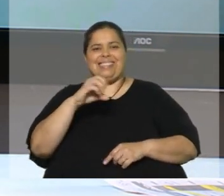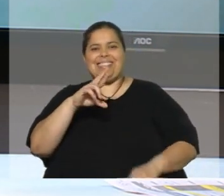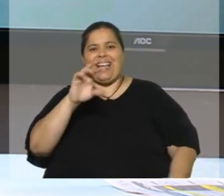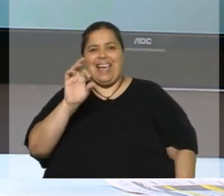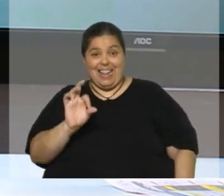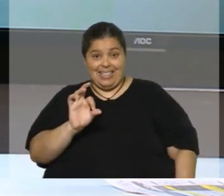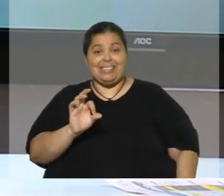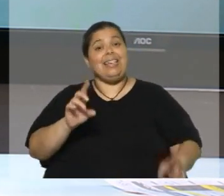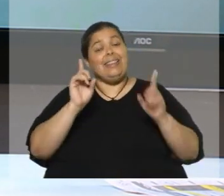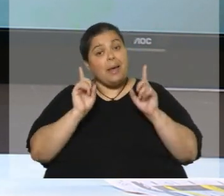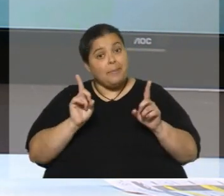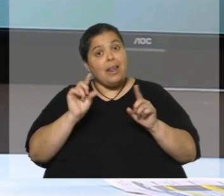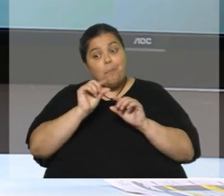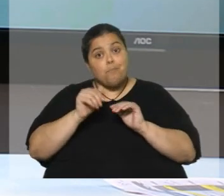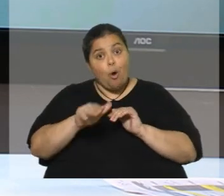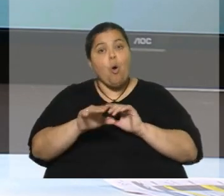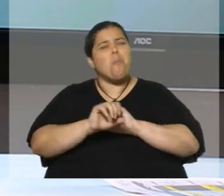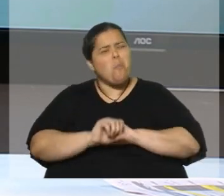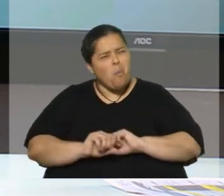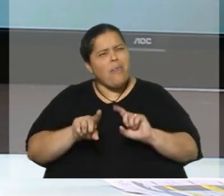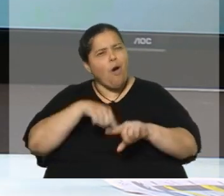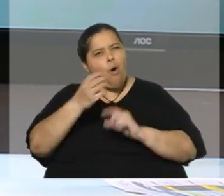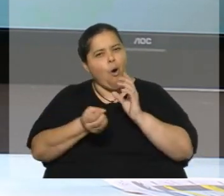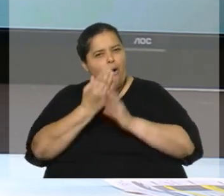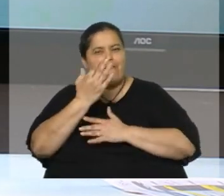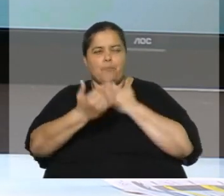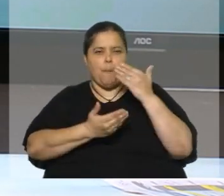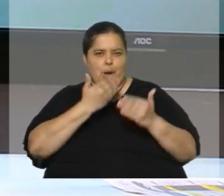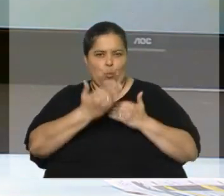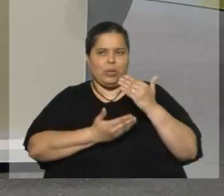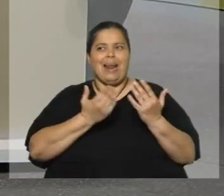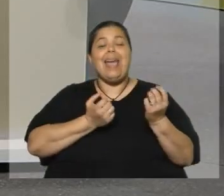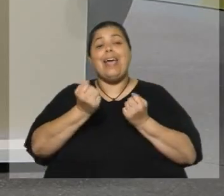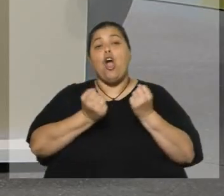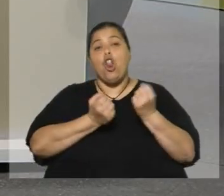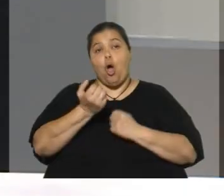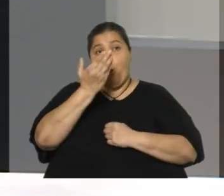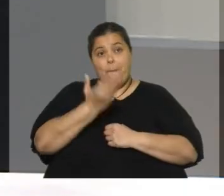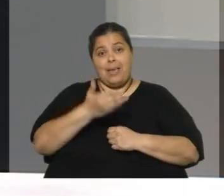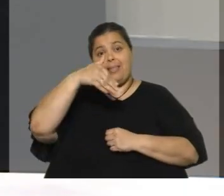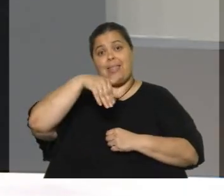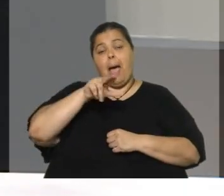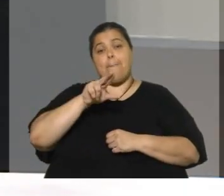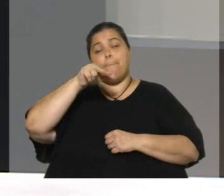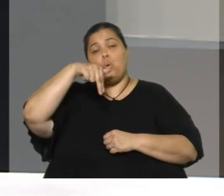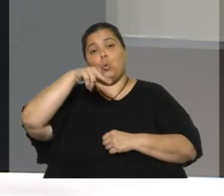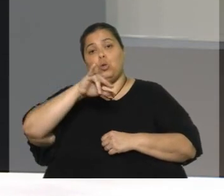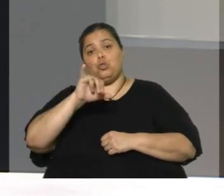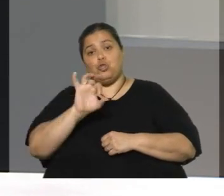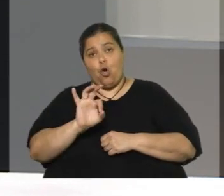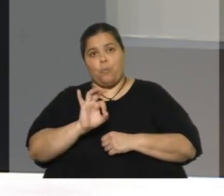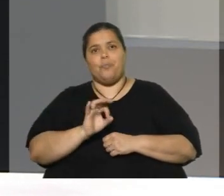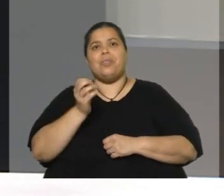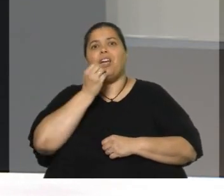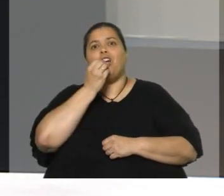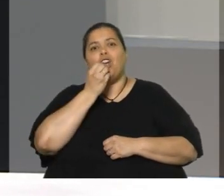pronto, en poco tiempo, algo más, vamos a averiguar, el economista Ignacio Muncho. ¿Cómo estás, Ignacio? ¿Qué tal, Jorge? ¿Qué tal,